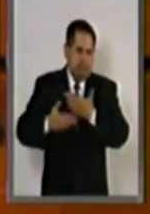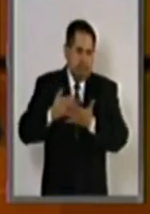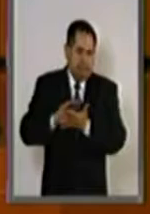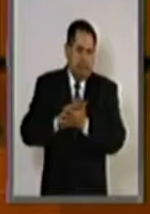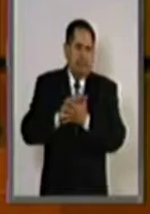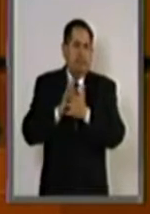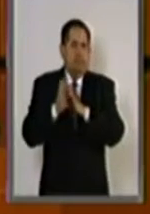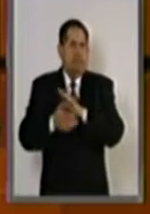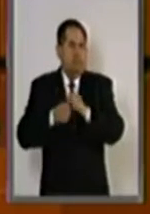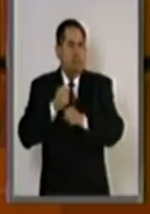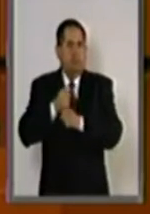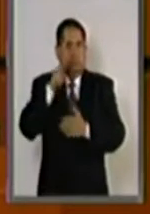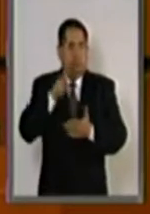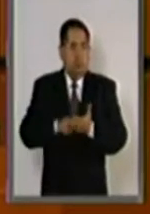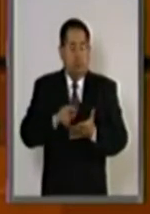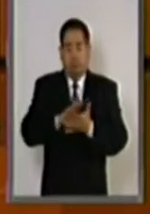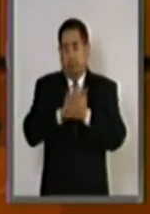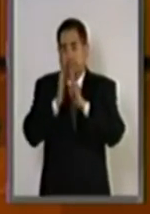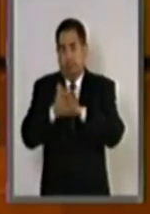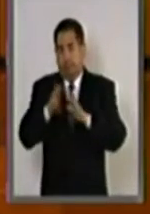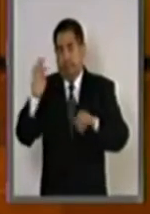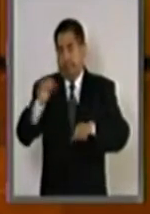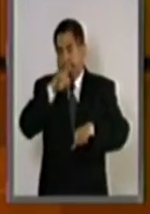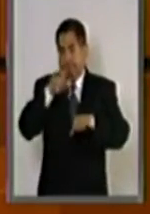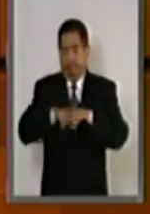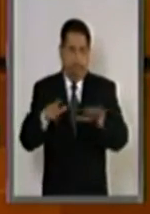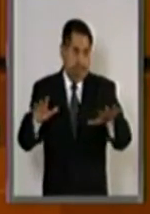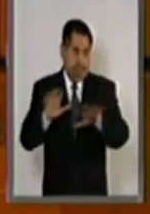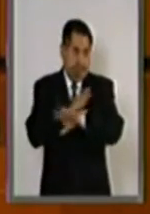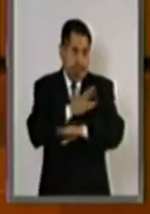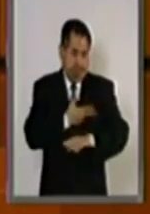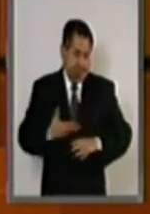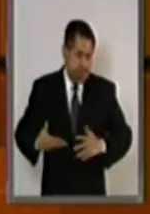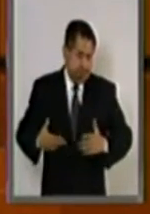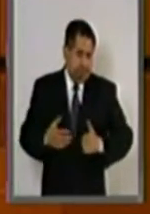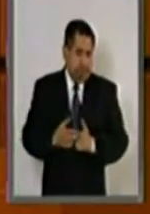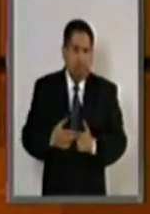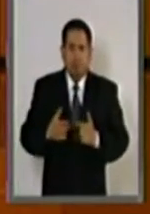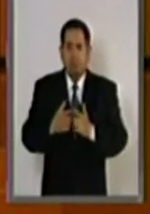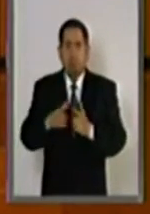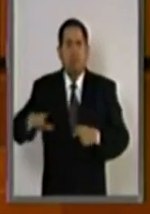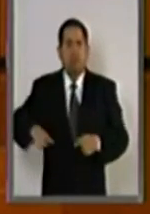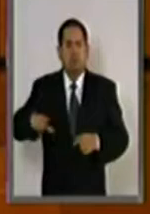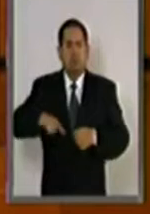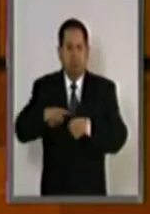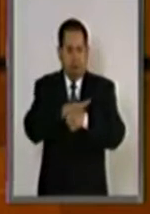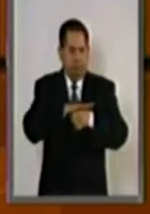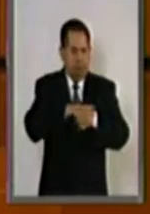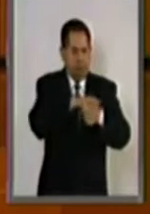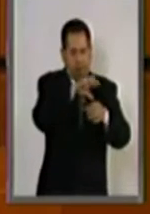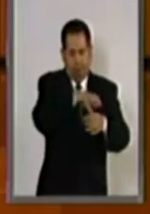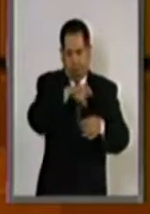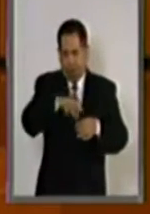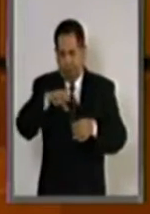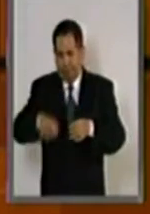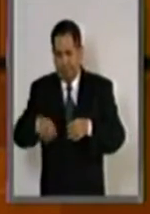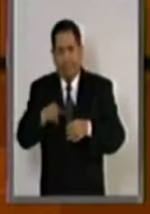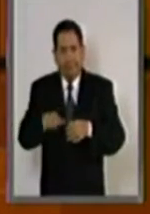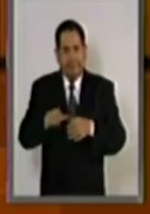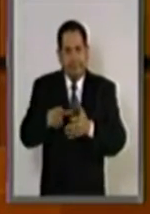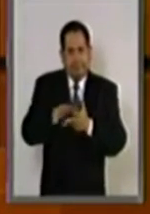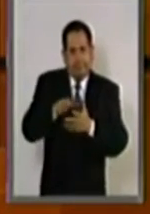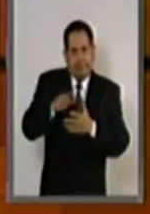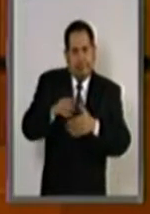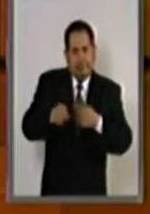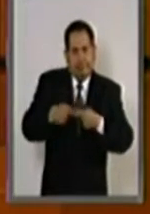vivimos en el 2000, a nivel federal, serían los gobiernos locales donde la ola democratizadora